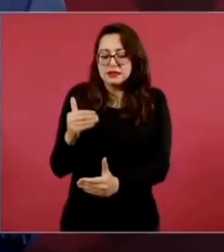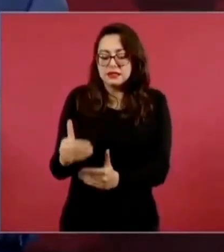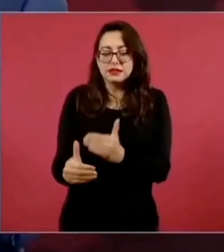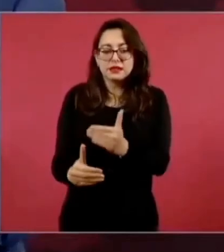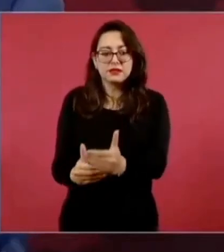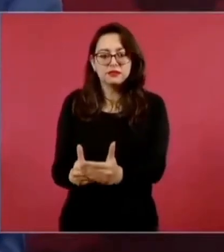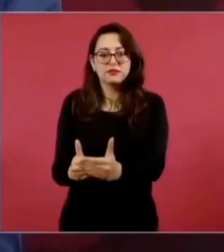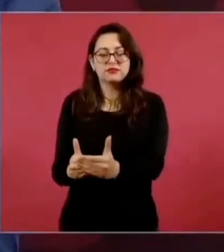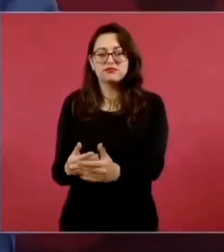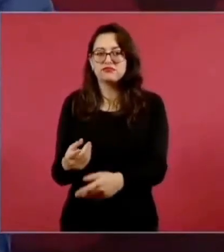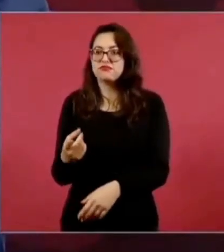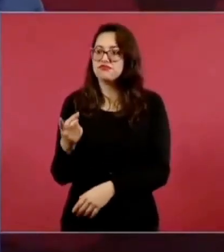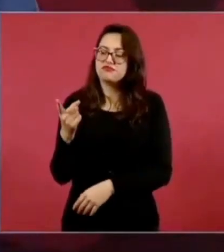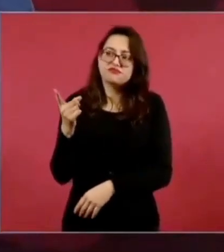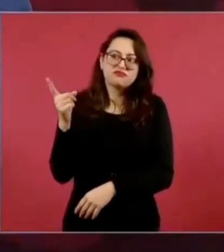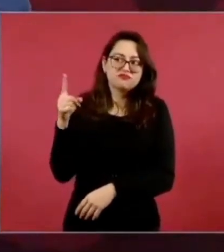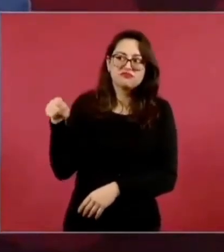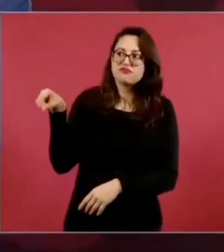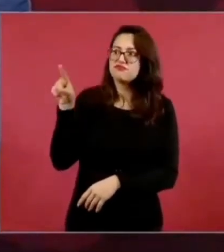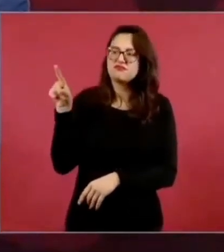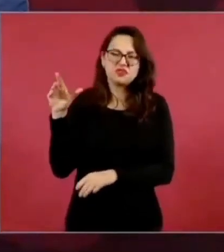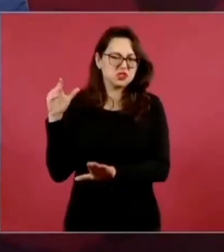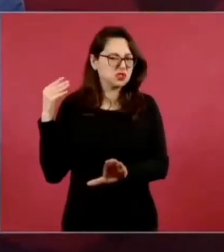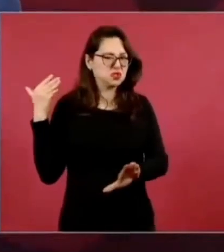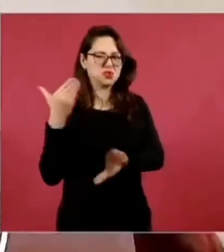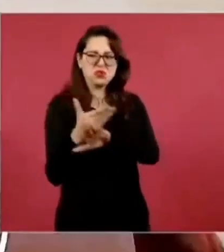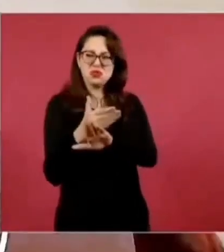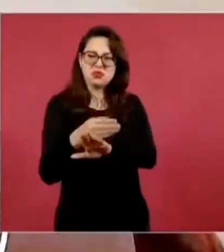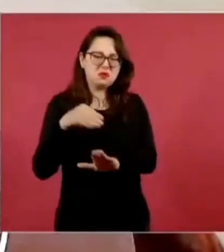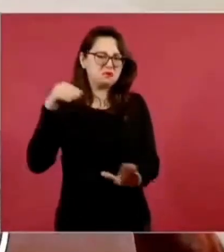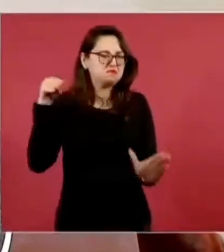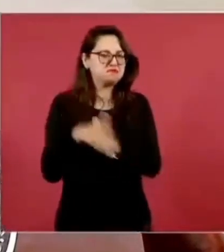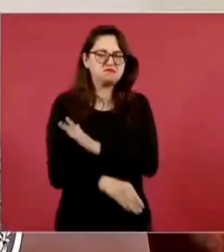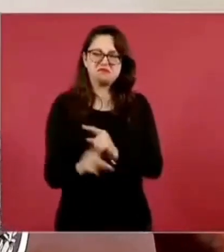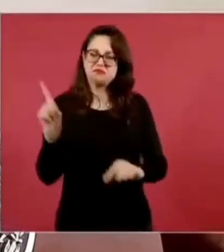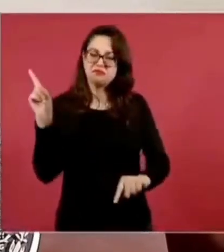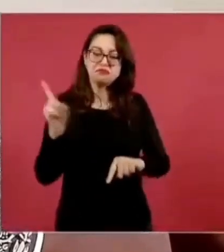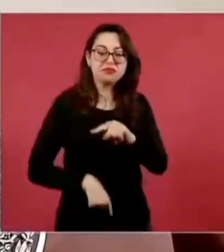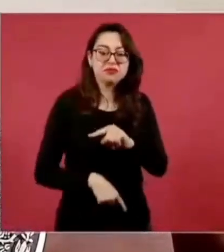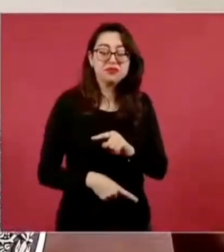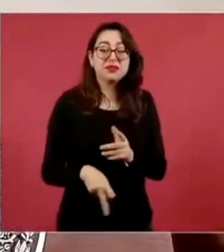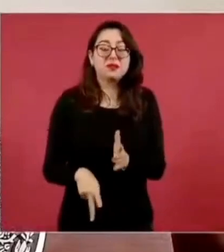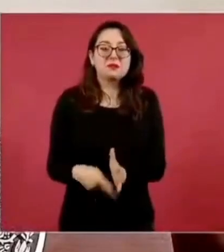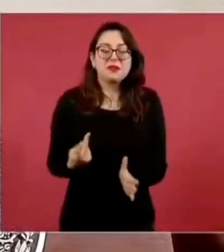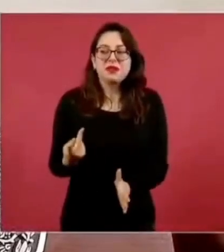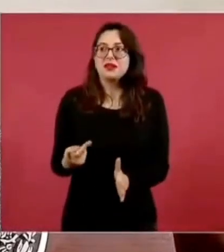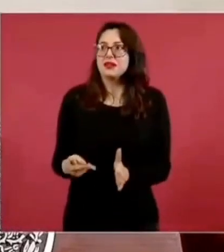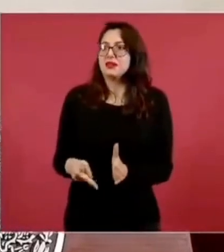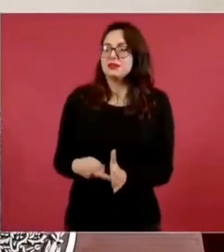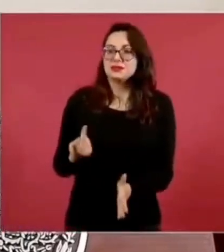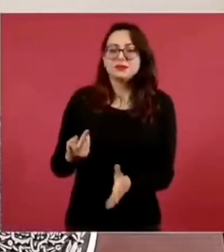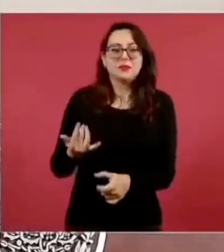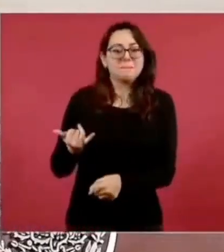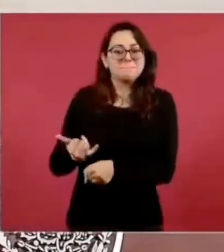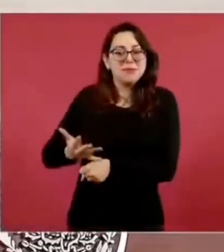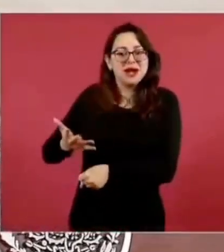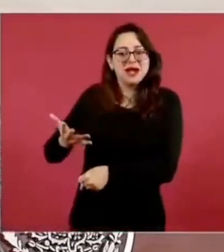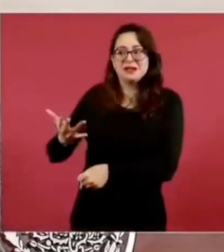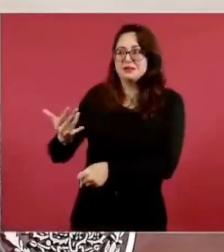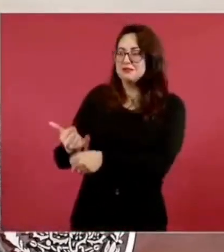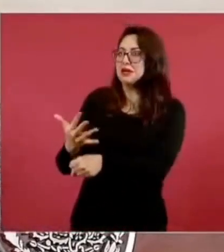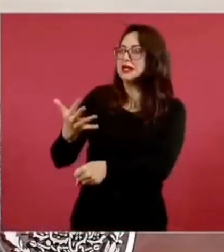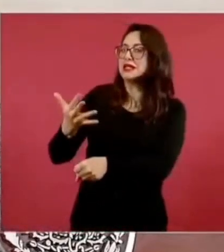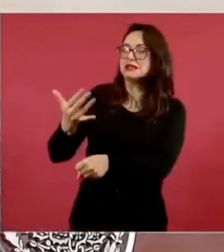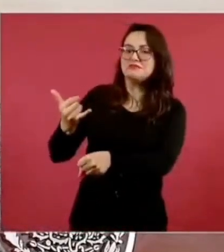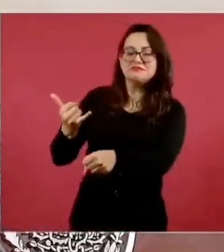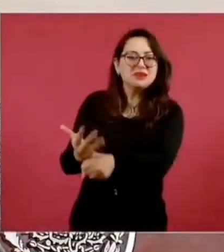iniciativa para poner por delante el interés